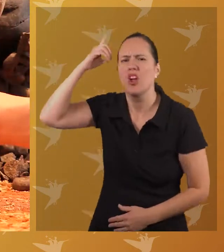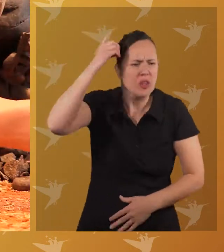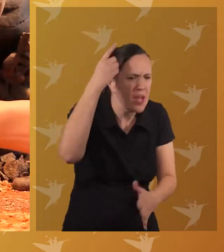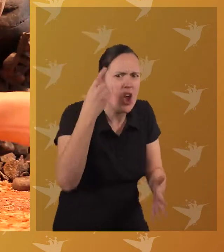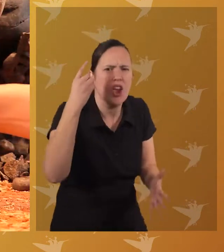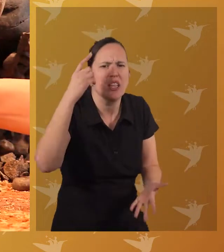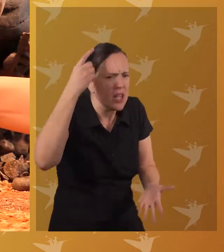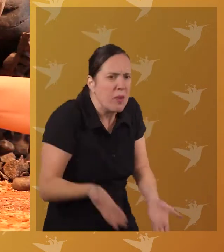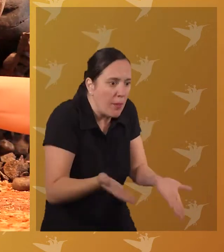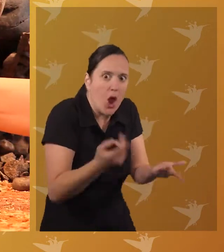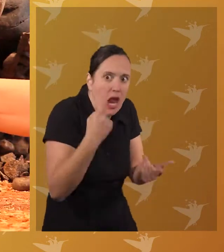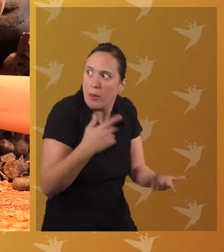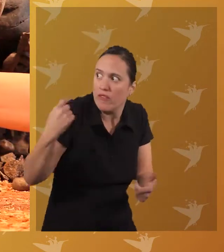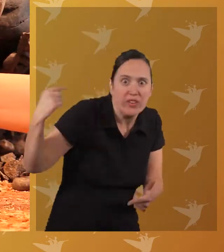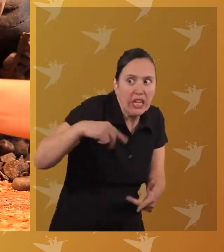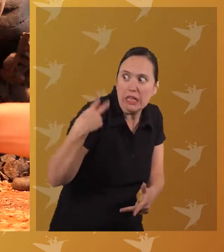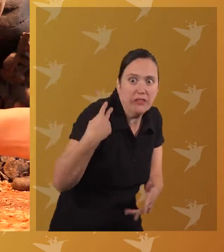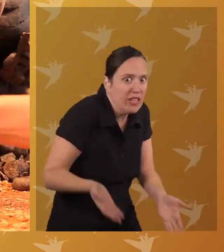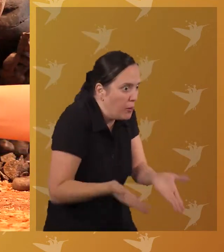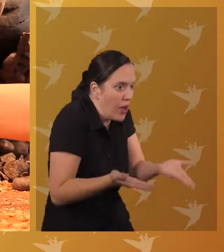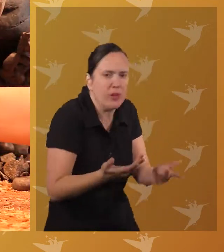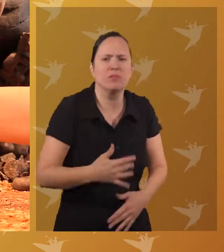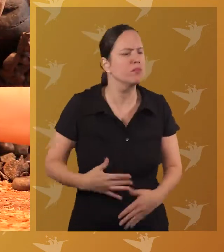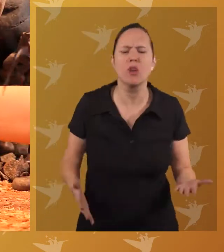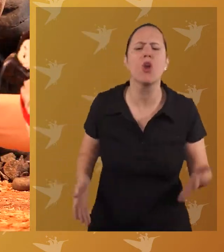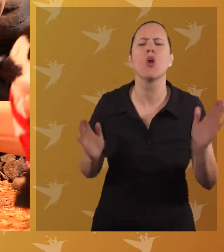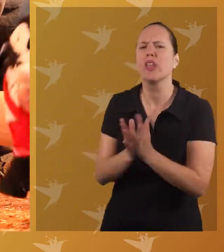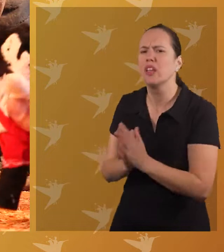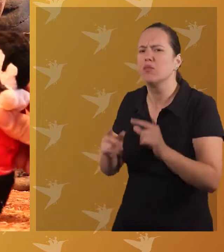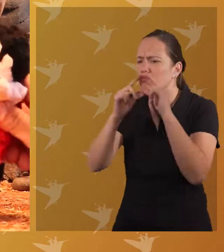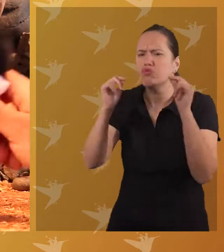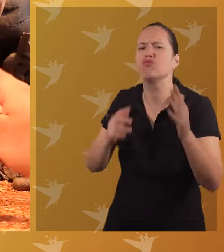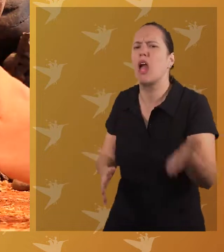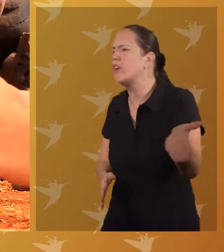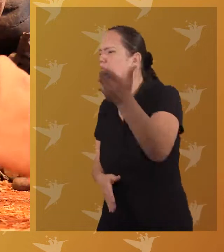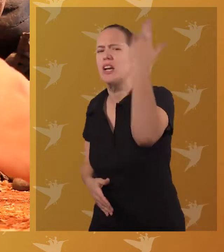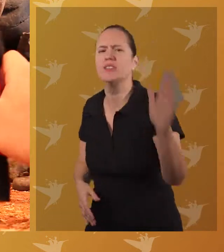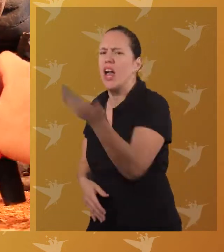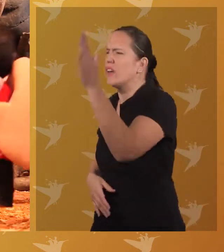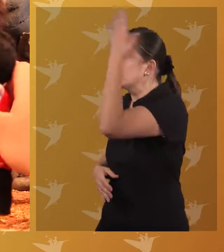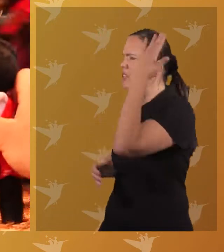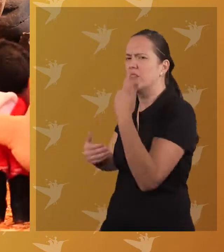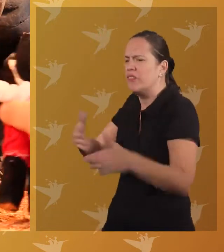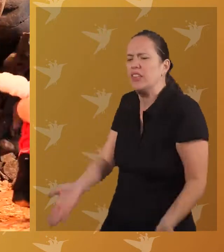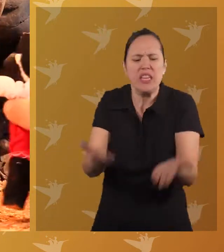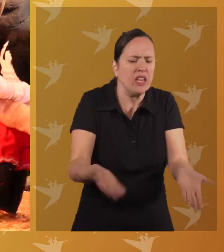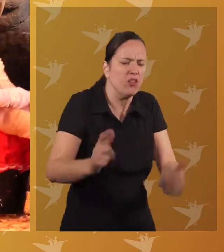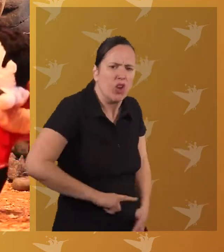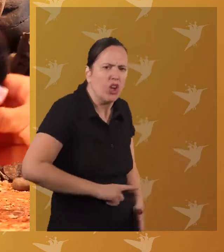Domingo, Domingo, ¿qué te pasa? Reacciona, ya viene el capataz. A ver, ¿qué es lo que pasa aquí? Retírate, Mercedes, ahora, vamos.